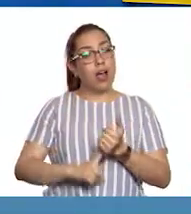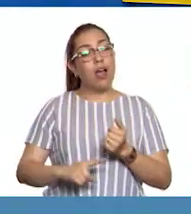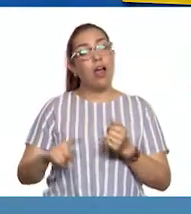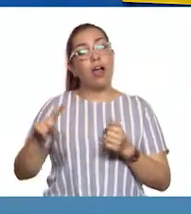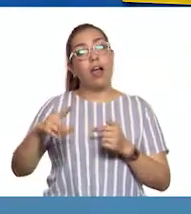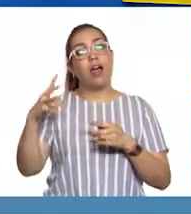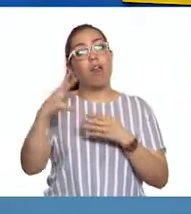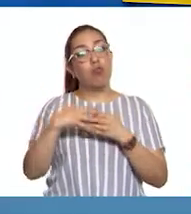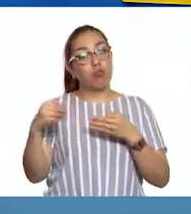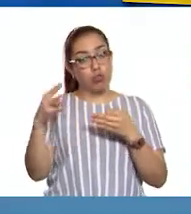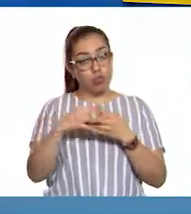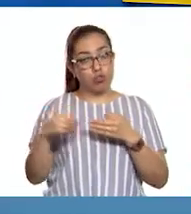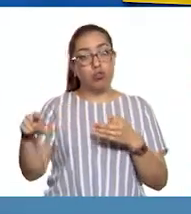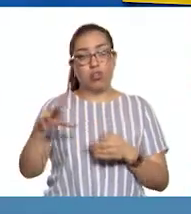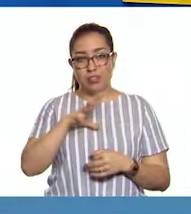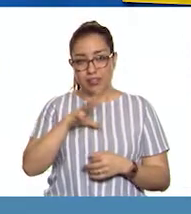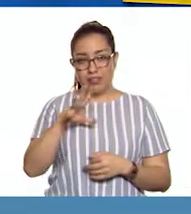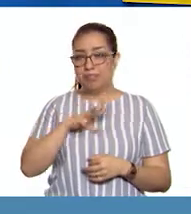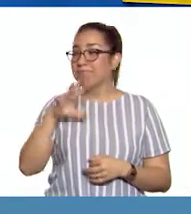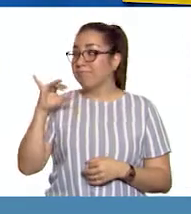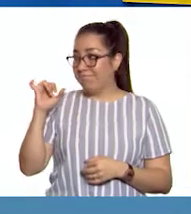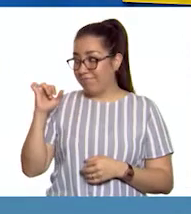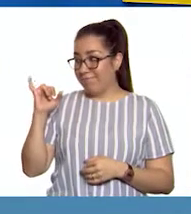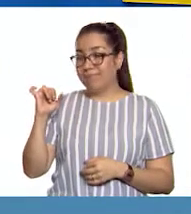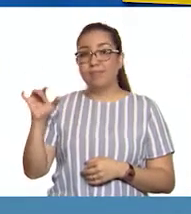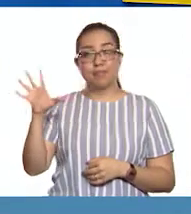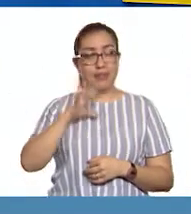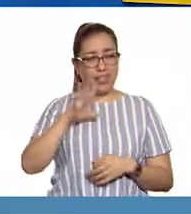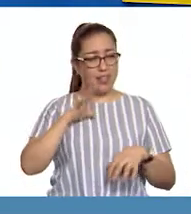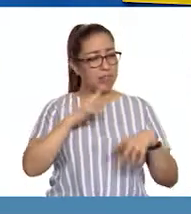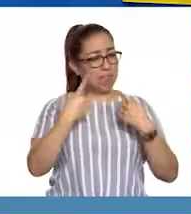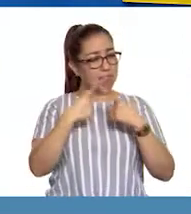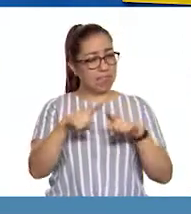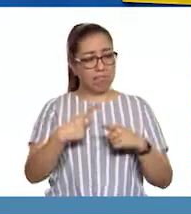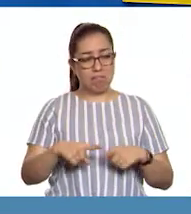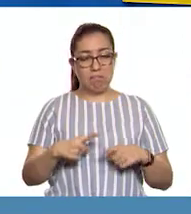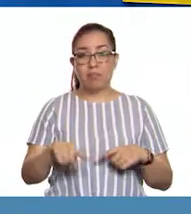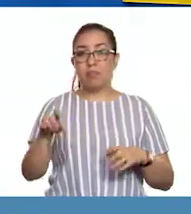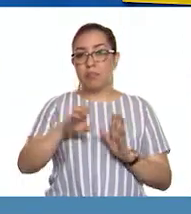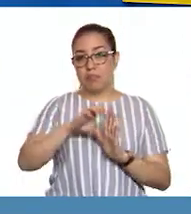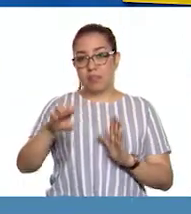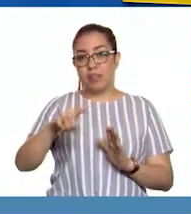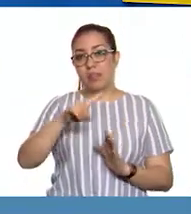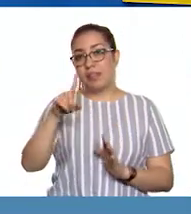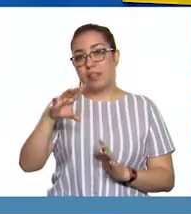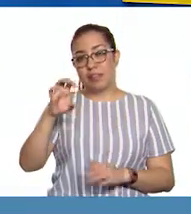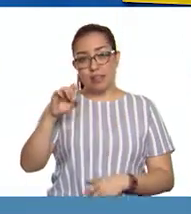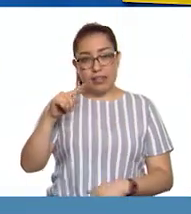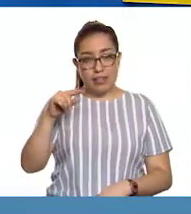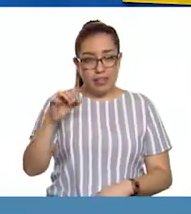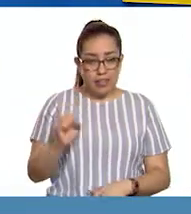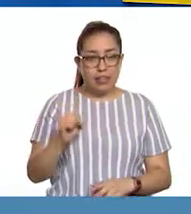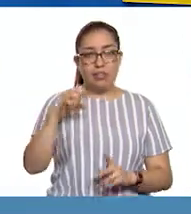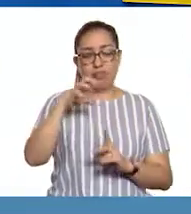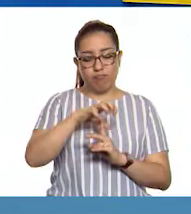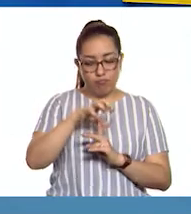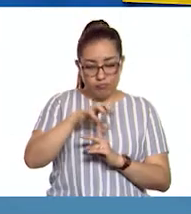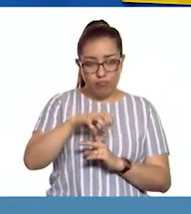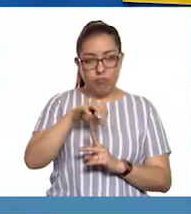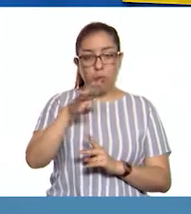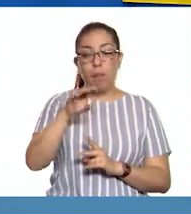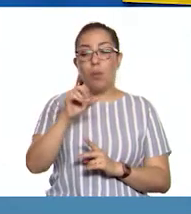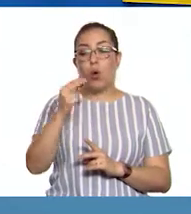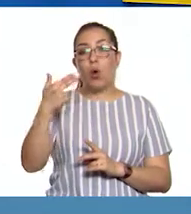Como vemos, existe gran variedad de especies de hongos. Hay setas, levaduras y mohos. Tan solo entre las